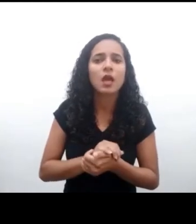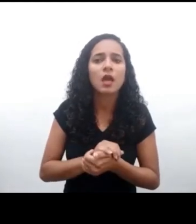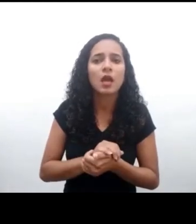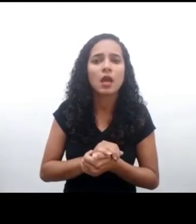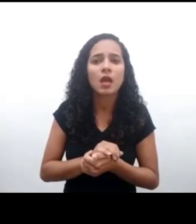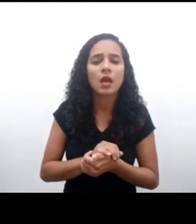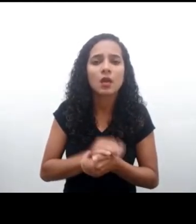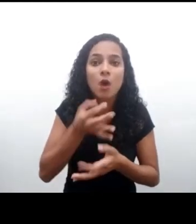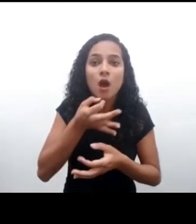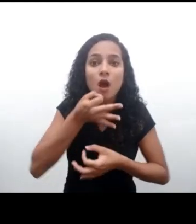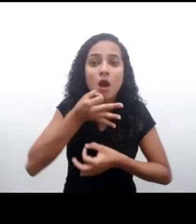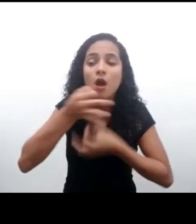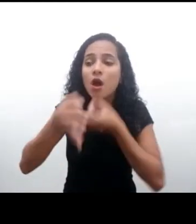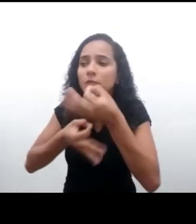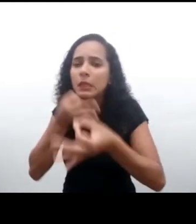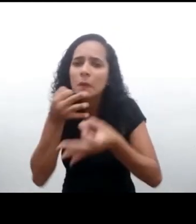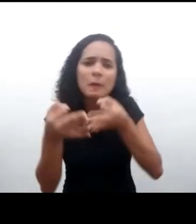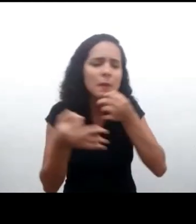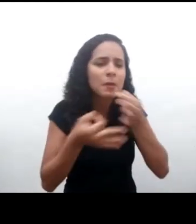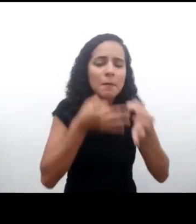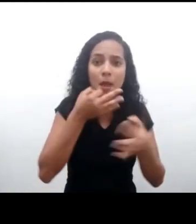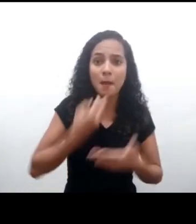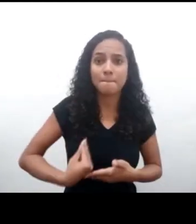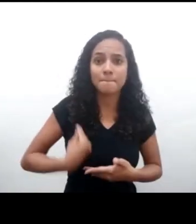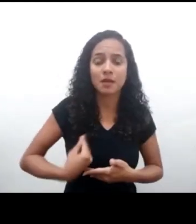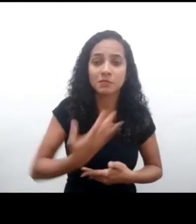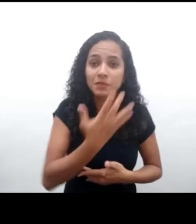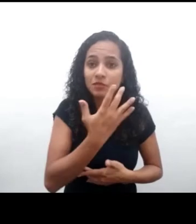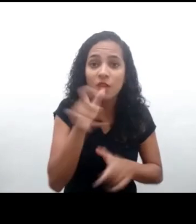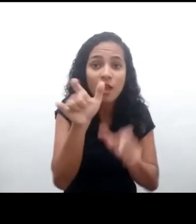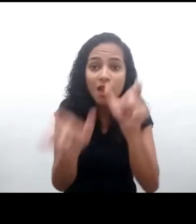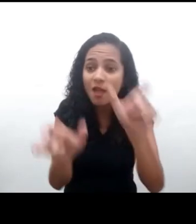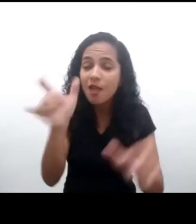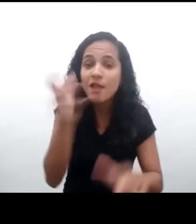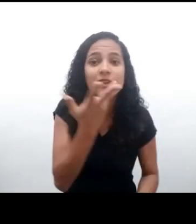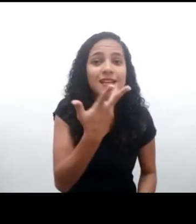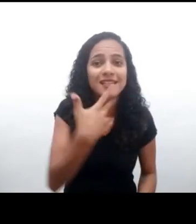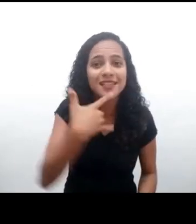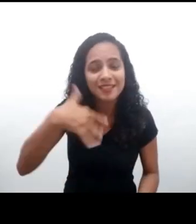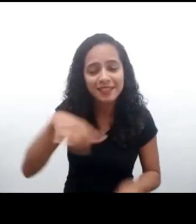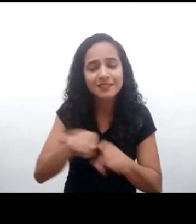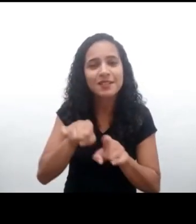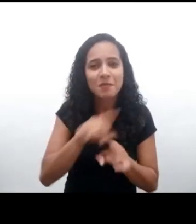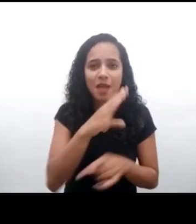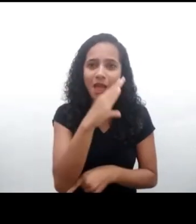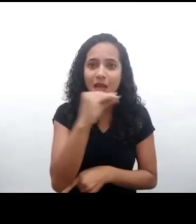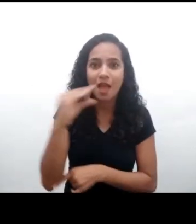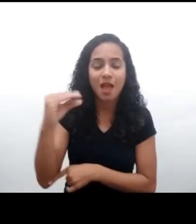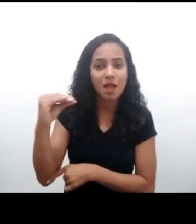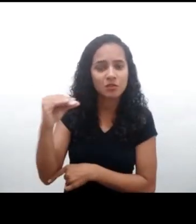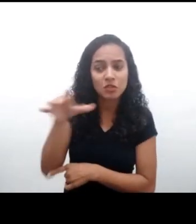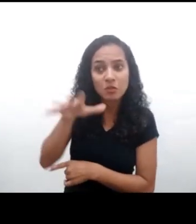de niños, niñas y adolescentes de diferentes regiones del mundo,